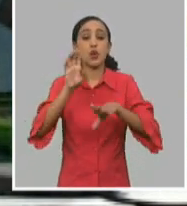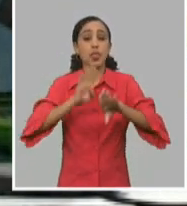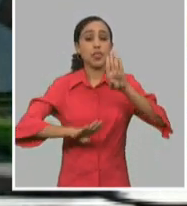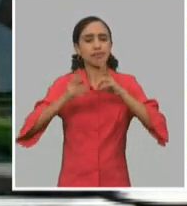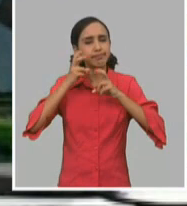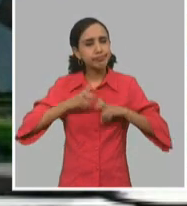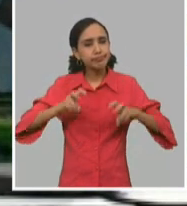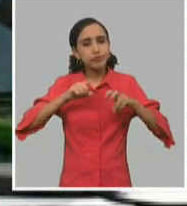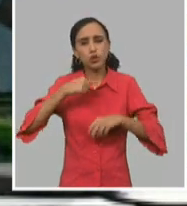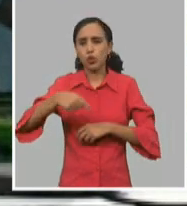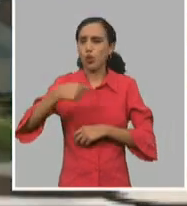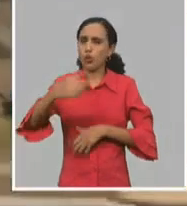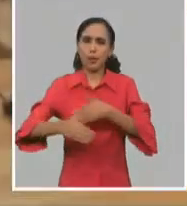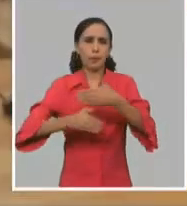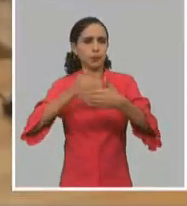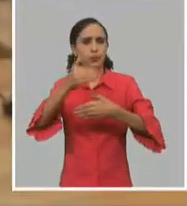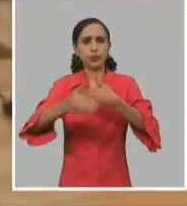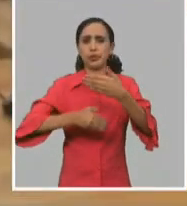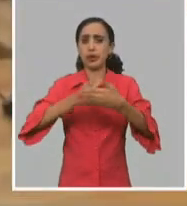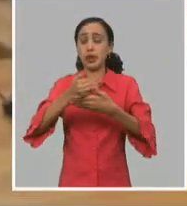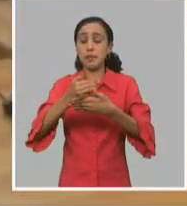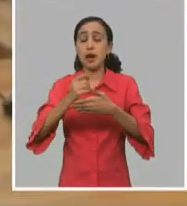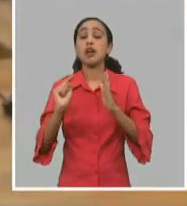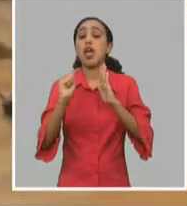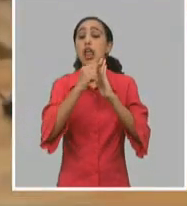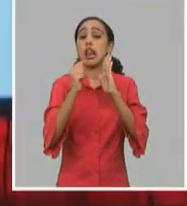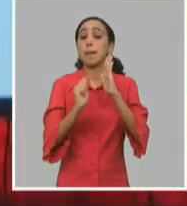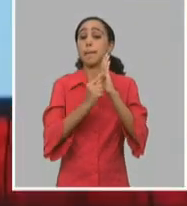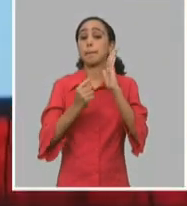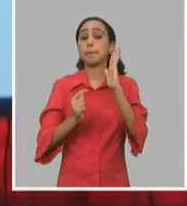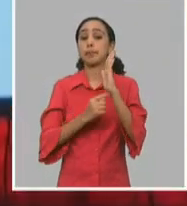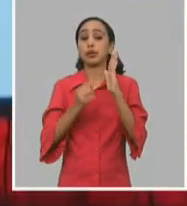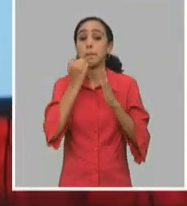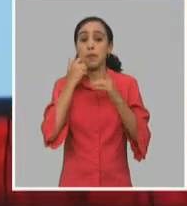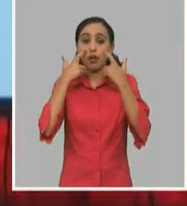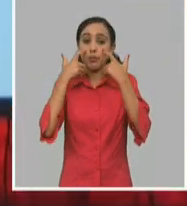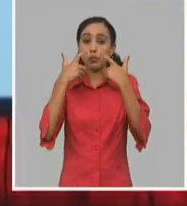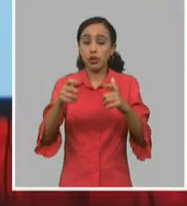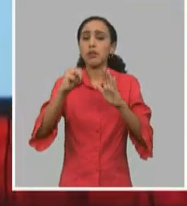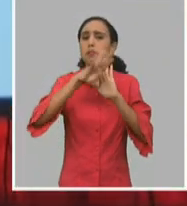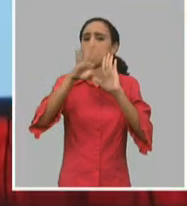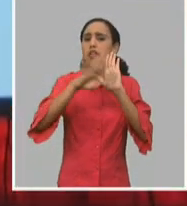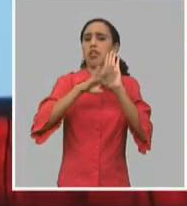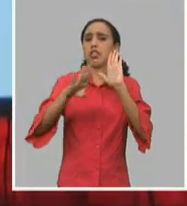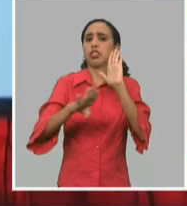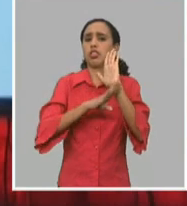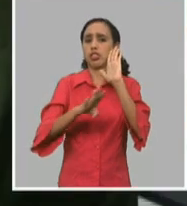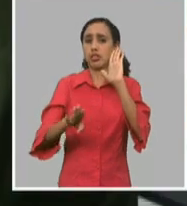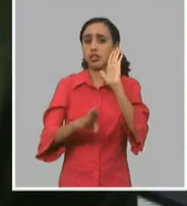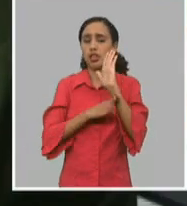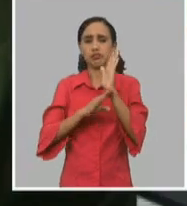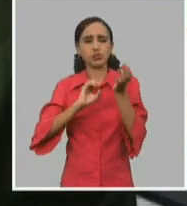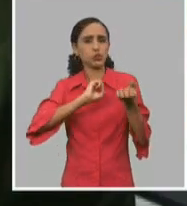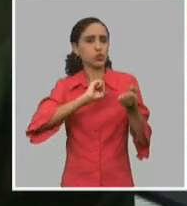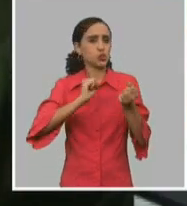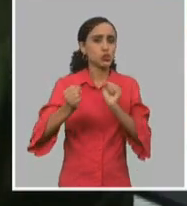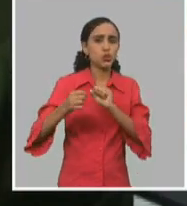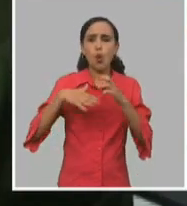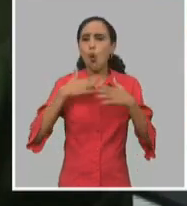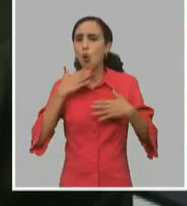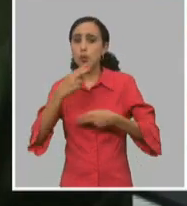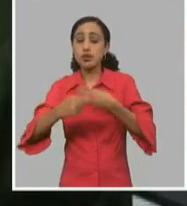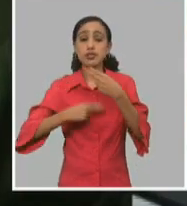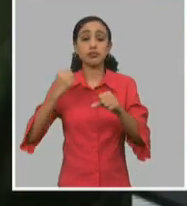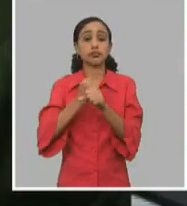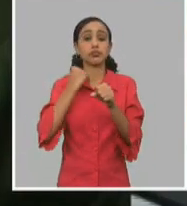revisando todos los días los problemas, los elementos más importantes, las medidas que había que aplicar, monitoreando cómo se hacía,